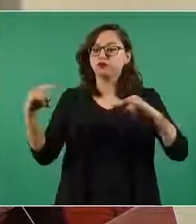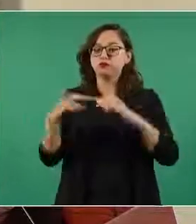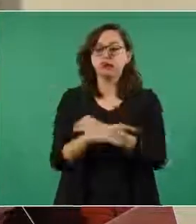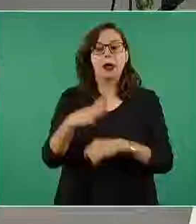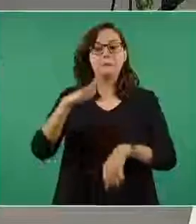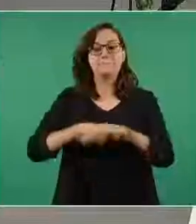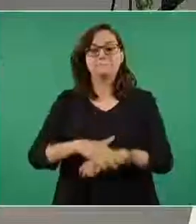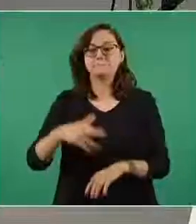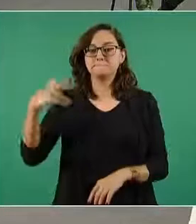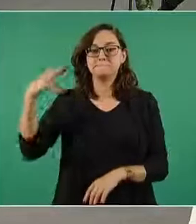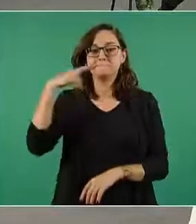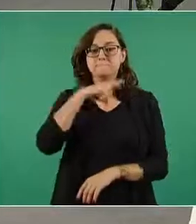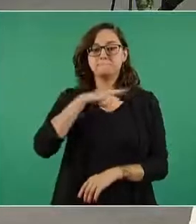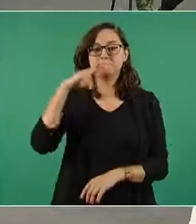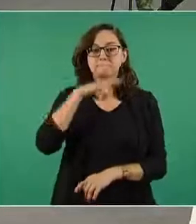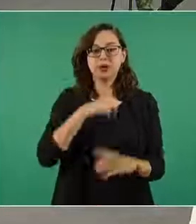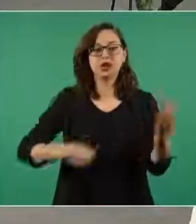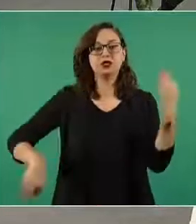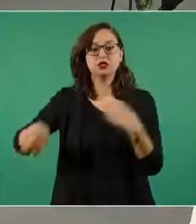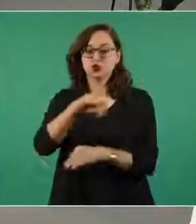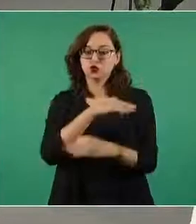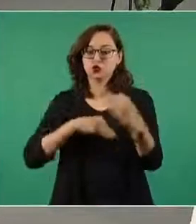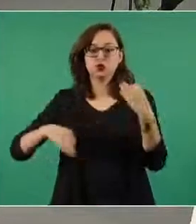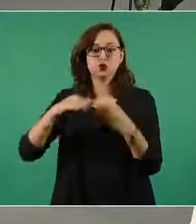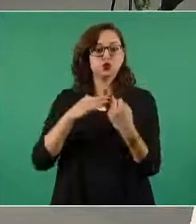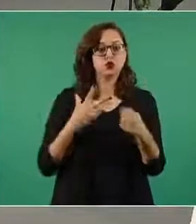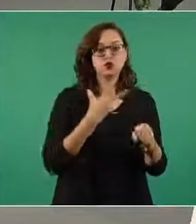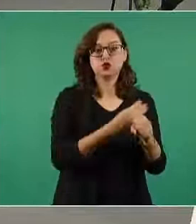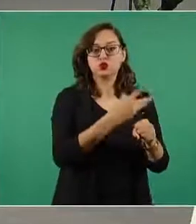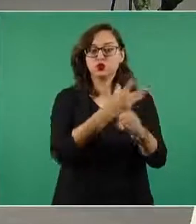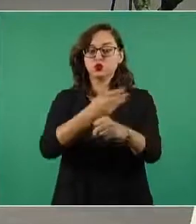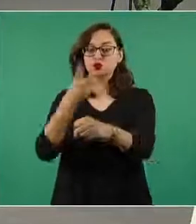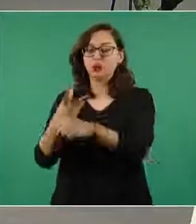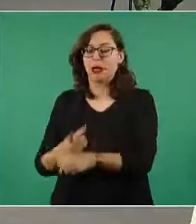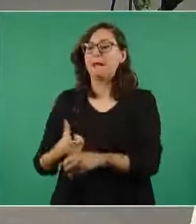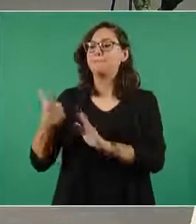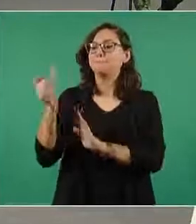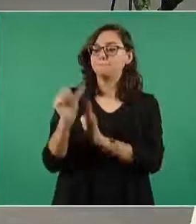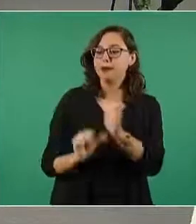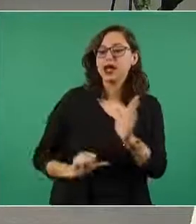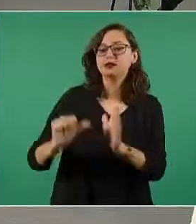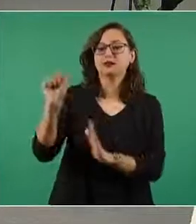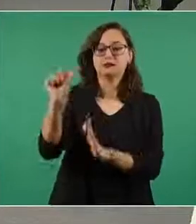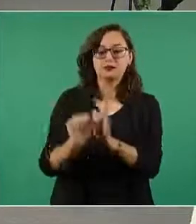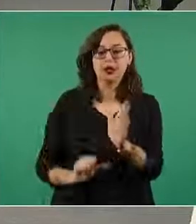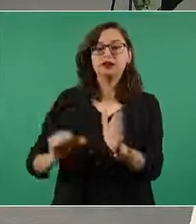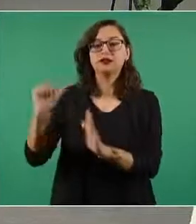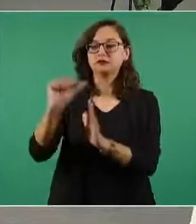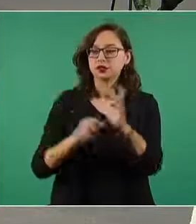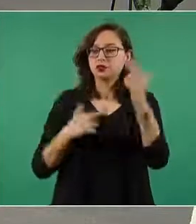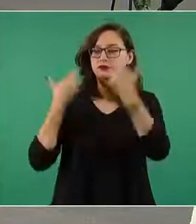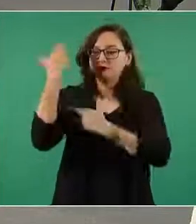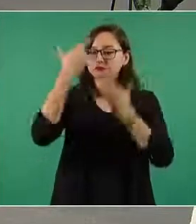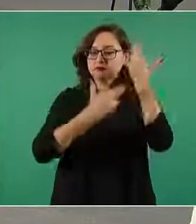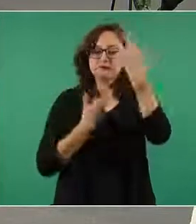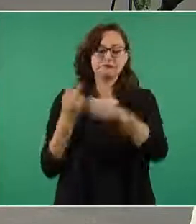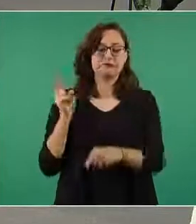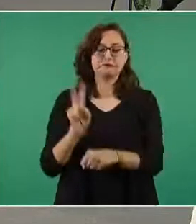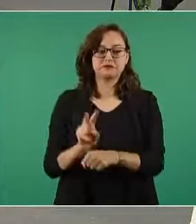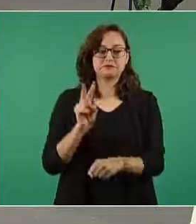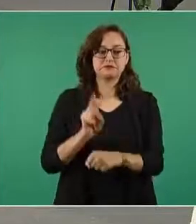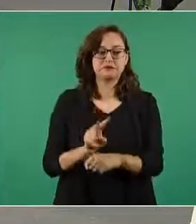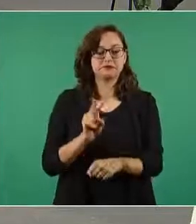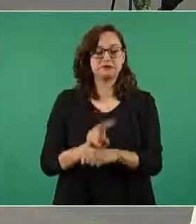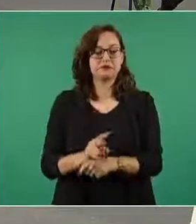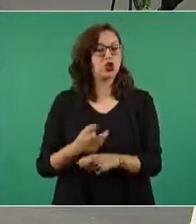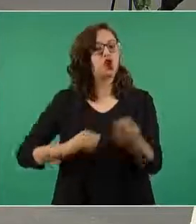va a agilizar el tráfico todo esto mensualmente revisado encabezado por el propio señor presidente de la República para